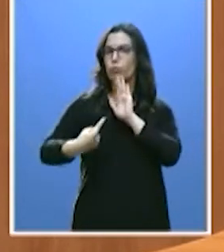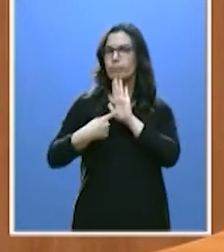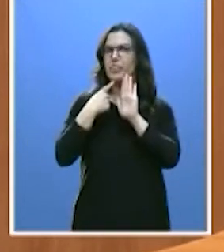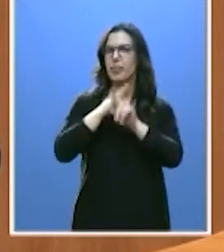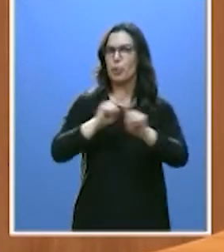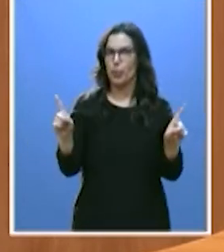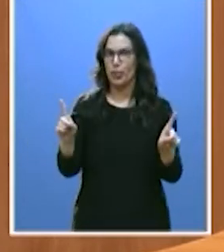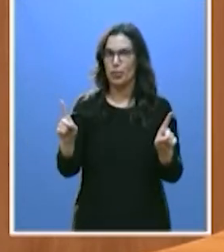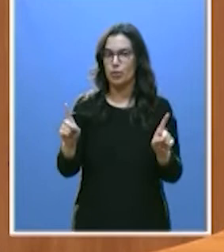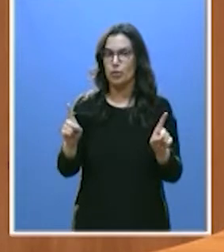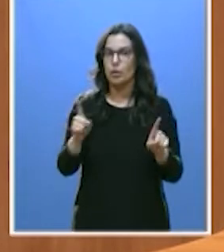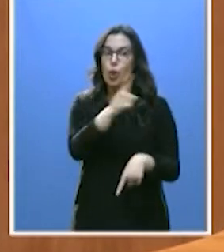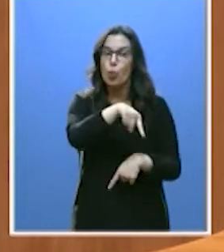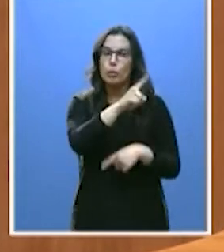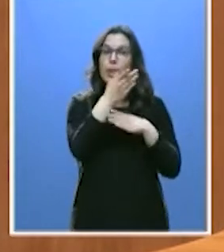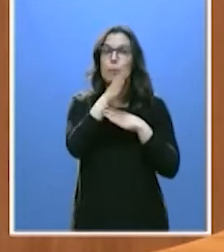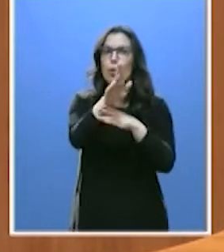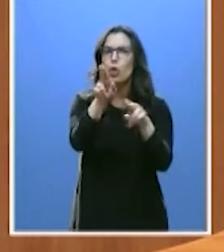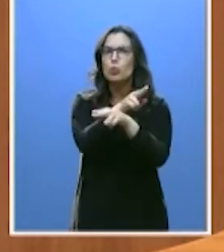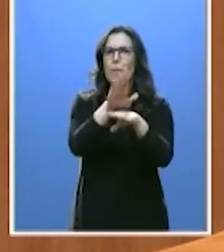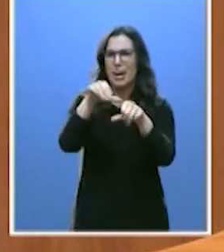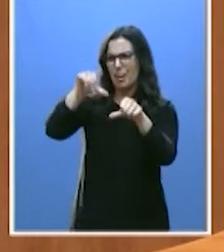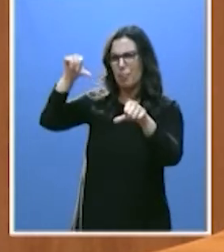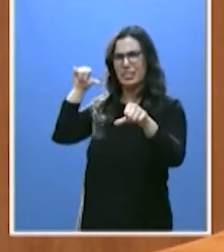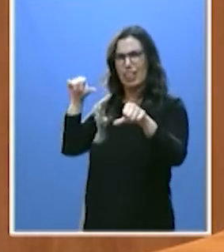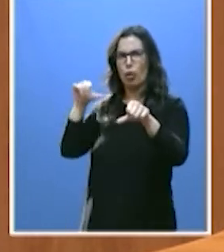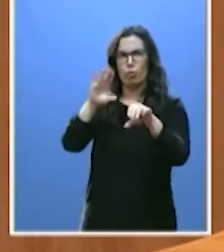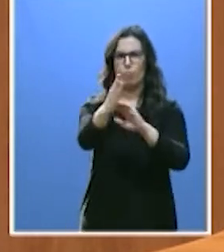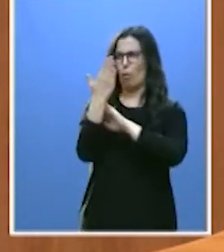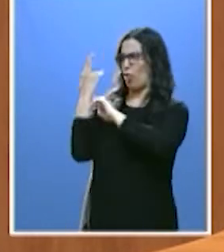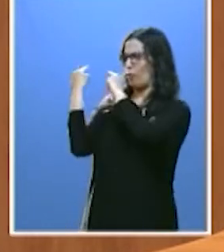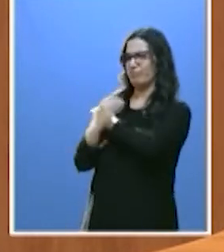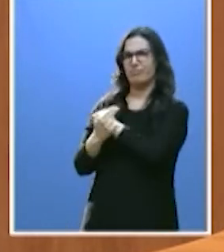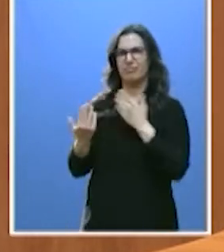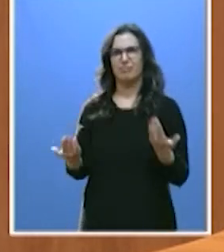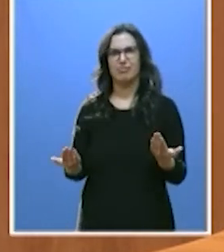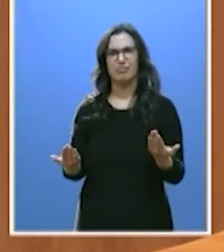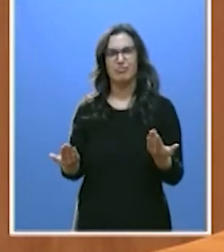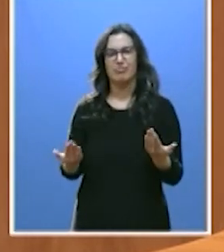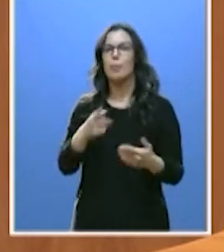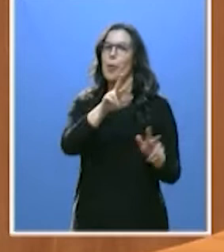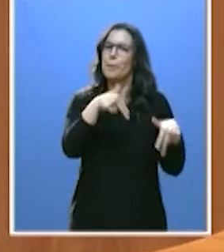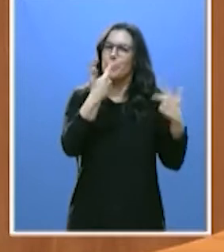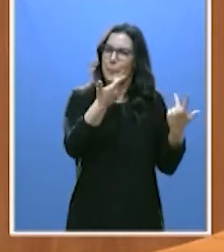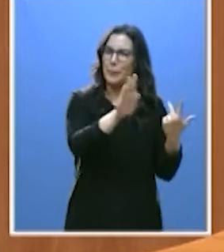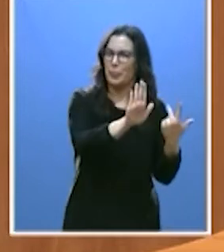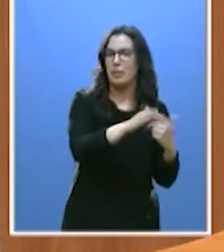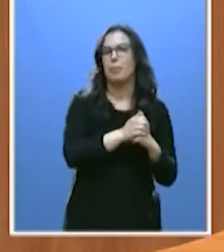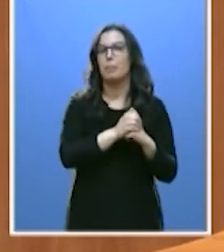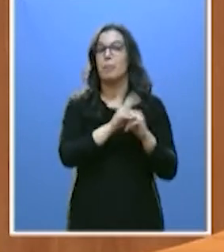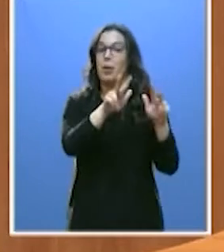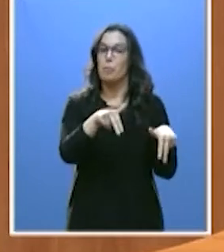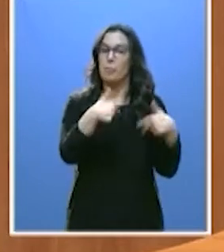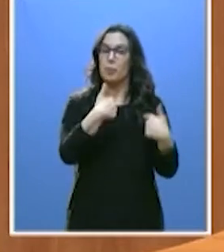Están presentando una moción a un pasado que no ha de volver. Pero permítame decirle